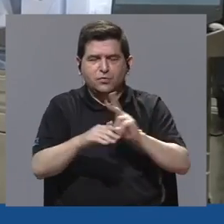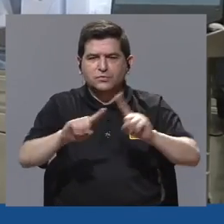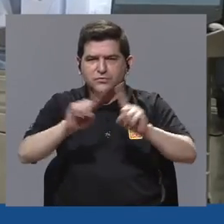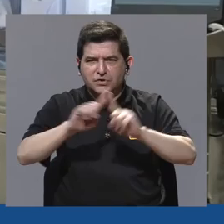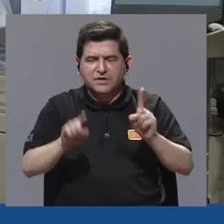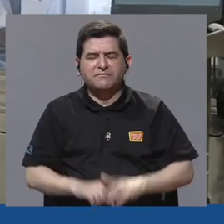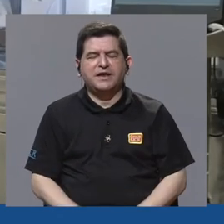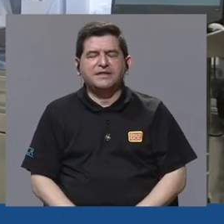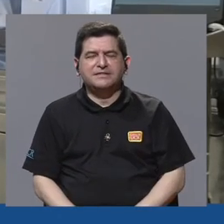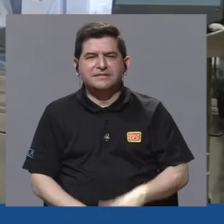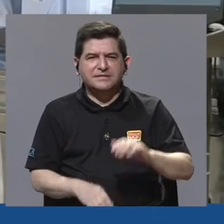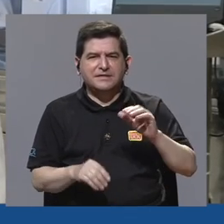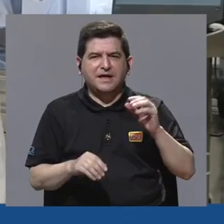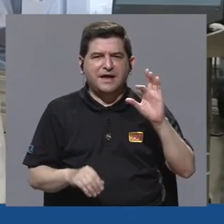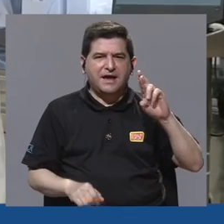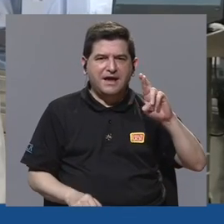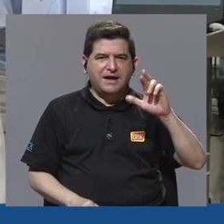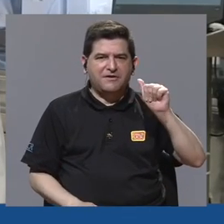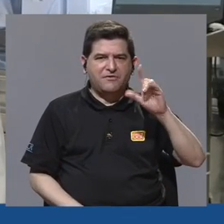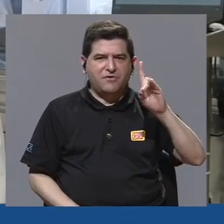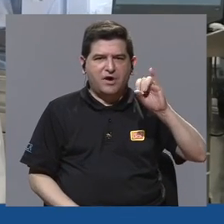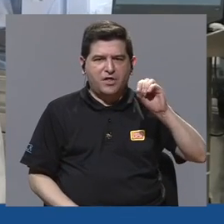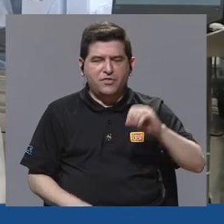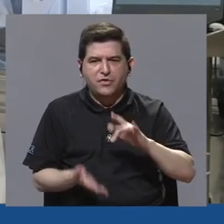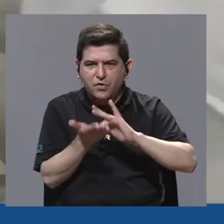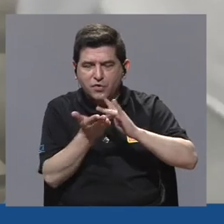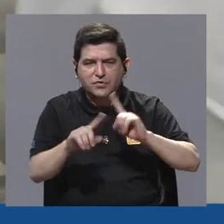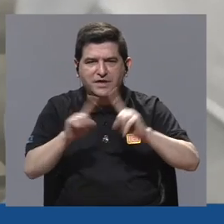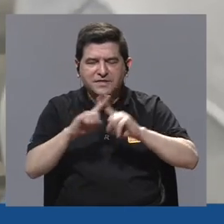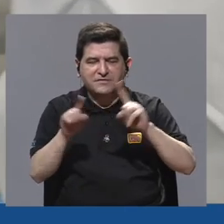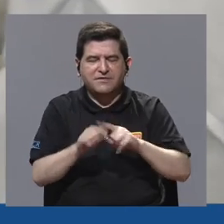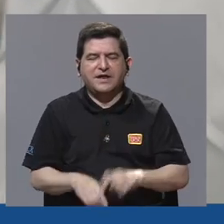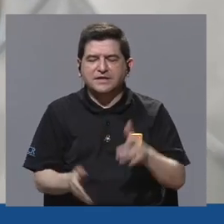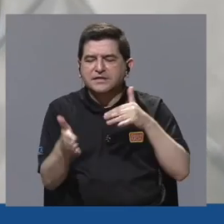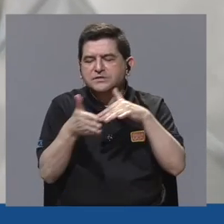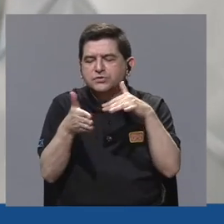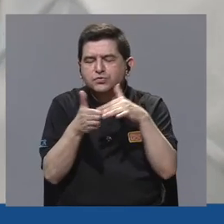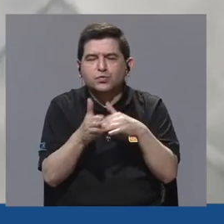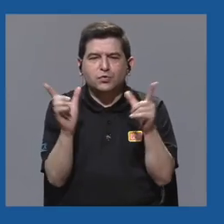elaboración de distintos radiofármacos para el estudio de diferentes tumores.